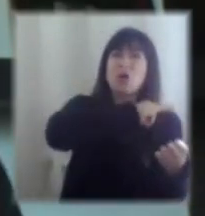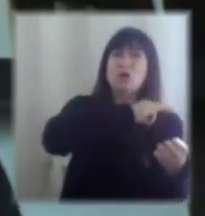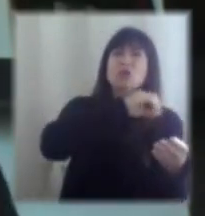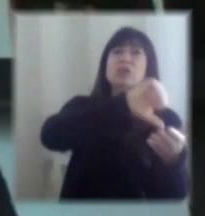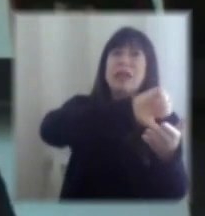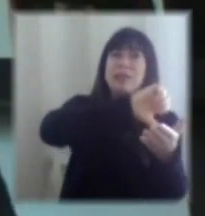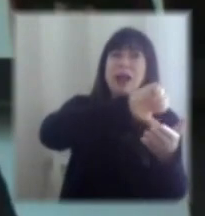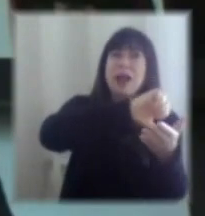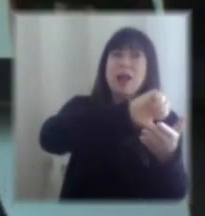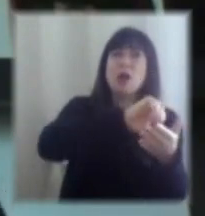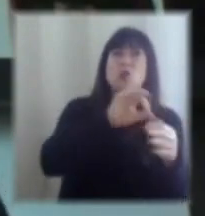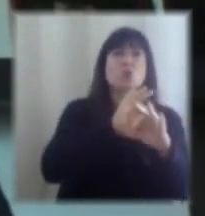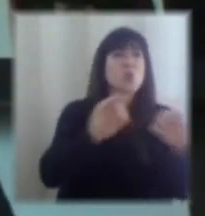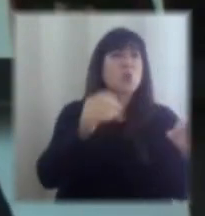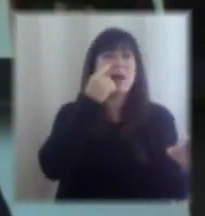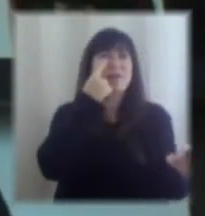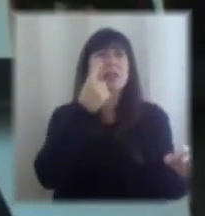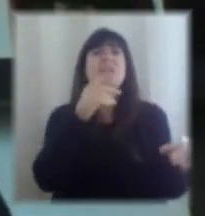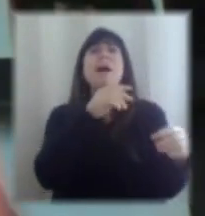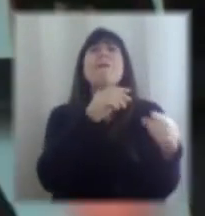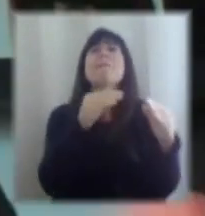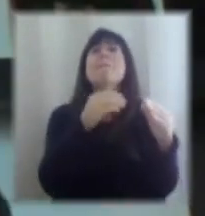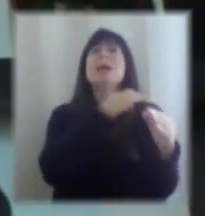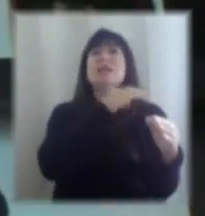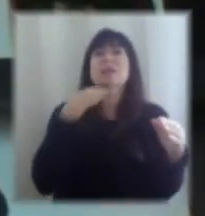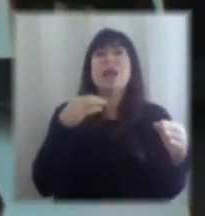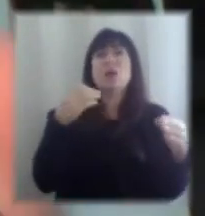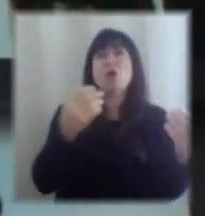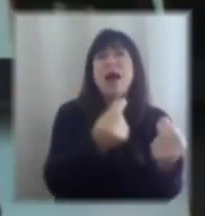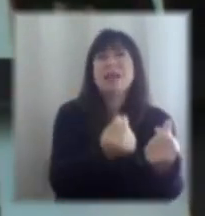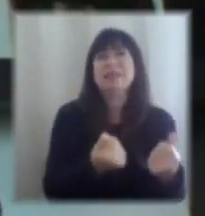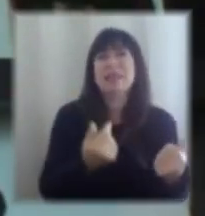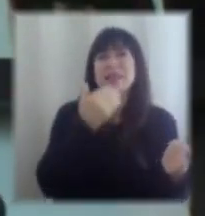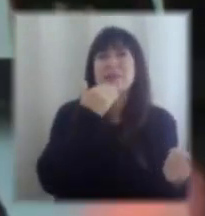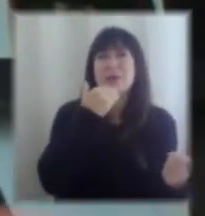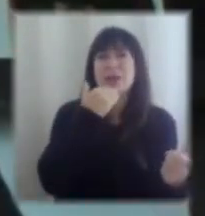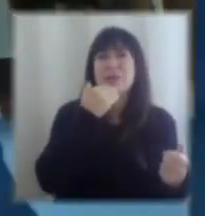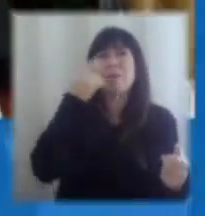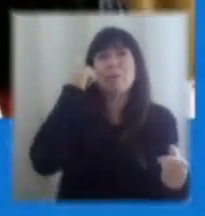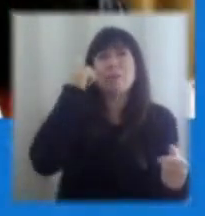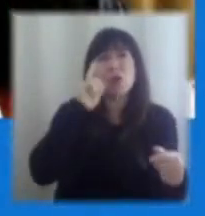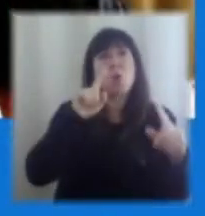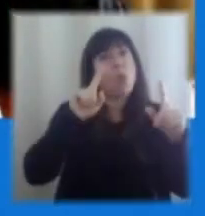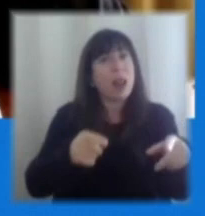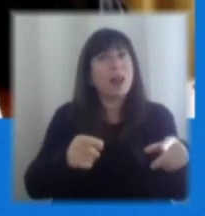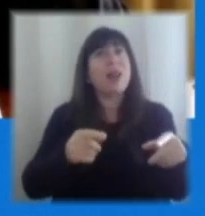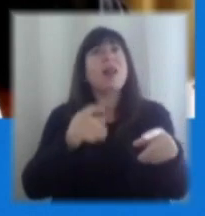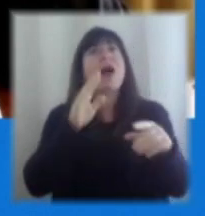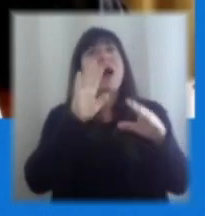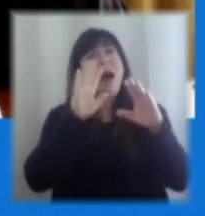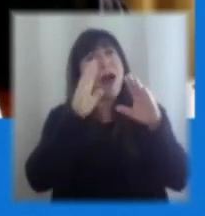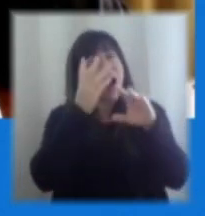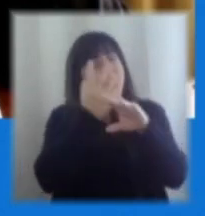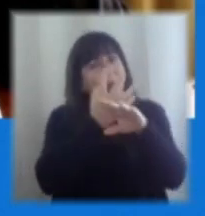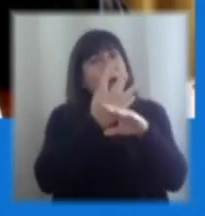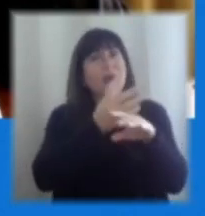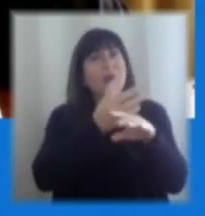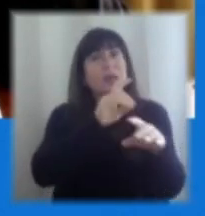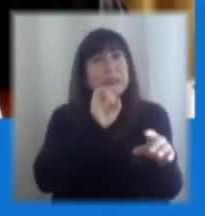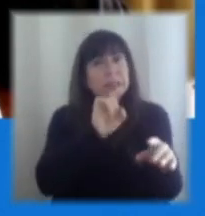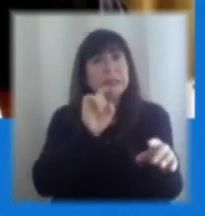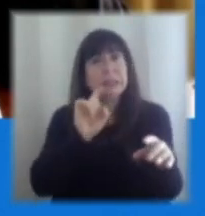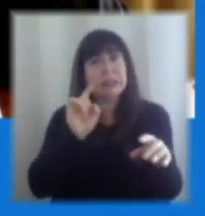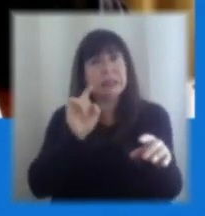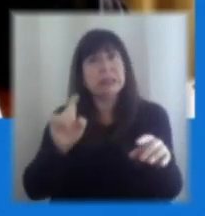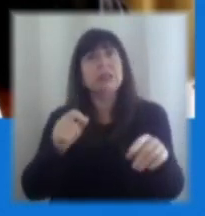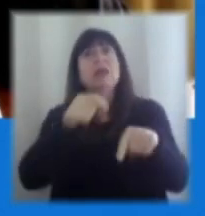nunca vista en la historia de Chile, aún así, hay voces, incluso voces de economistas, en fin, que dicen, bueno, estos son los momentos para